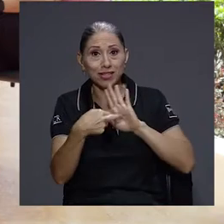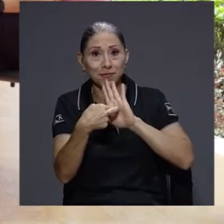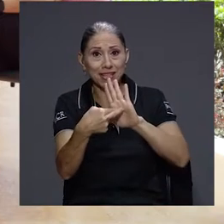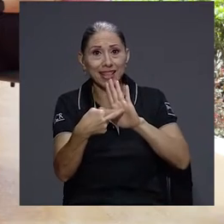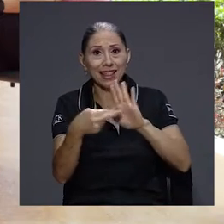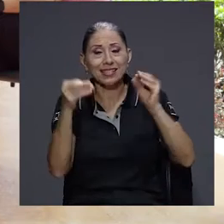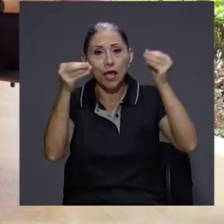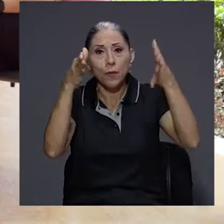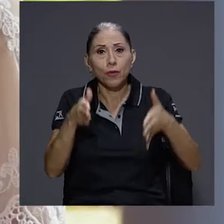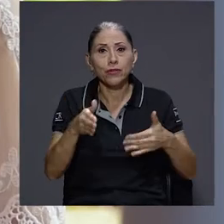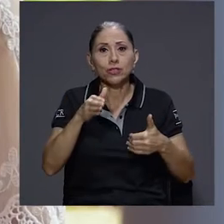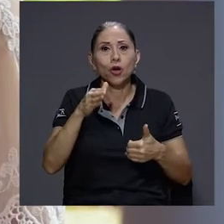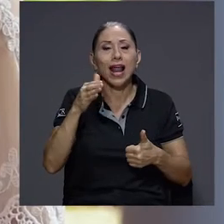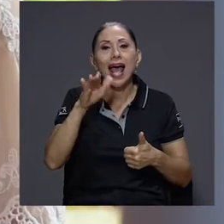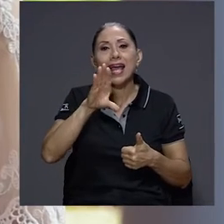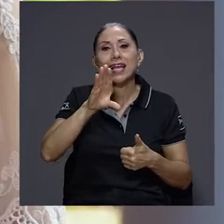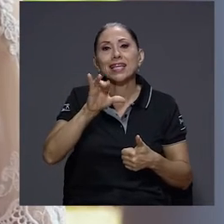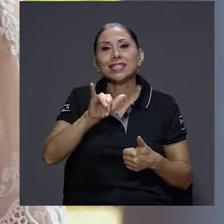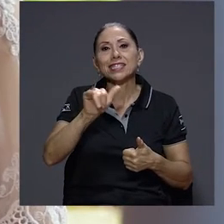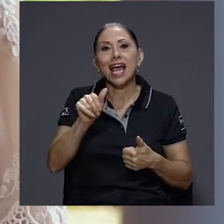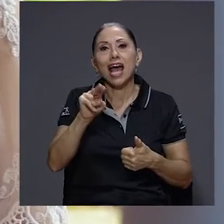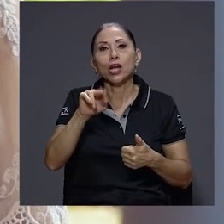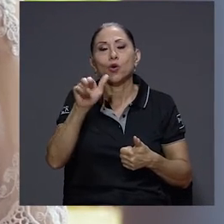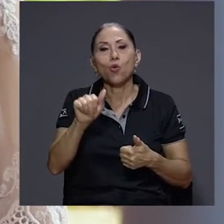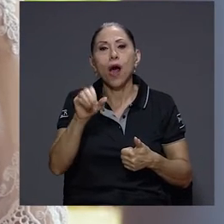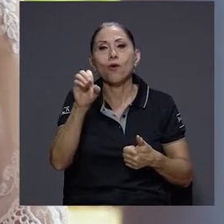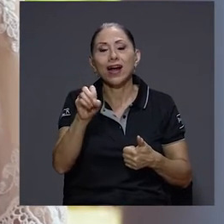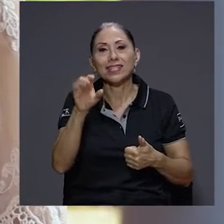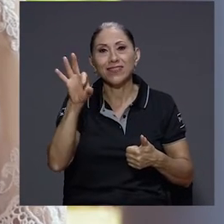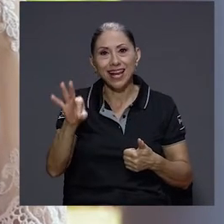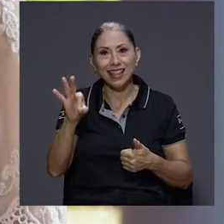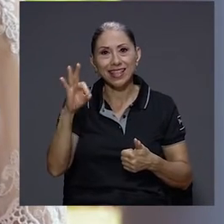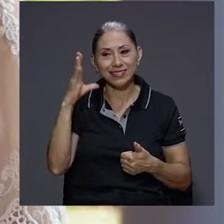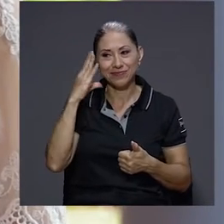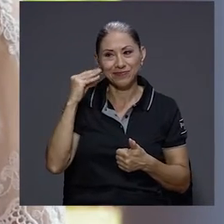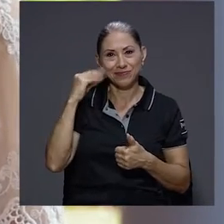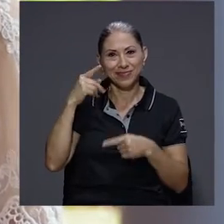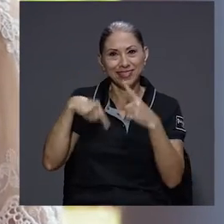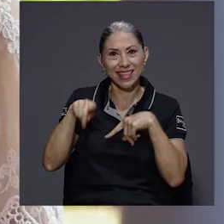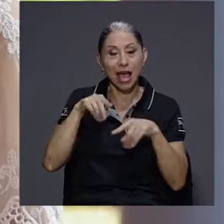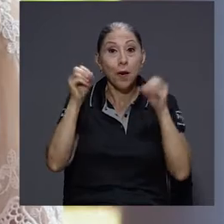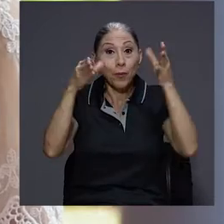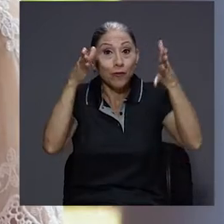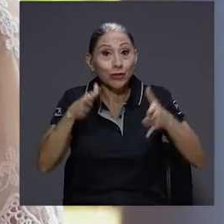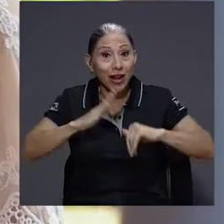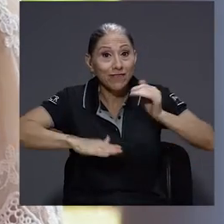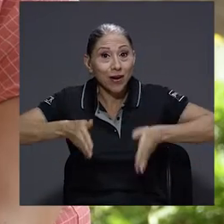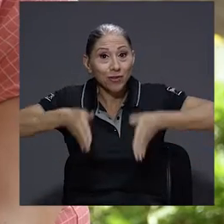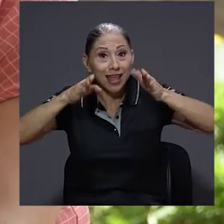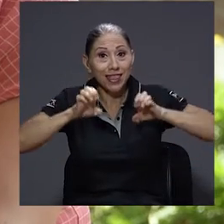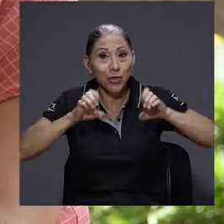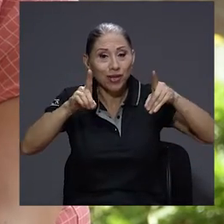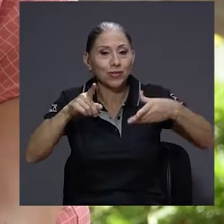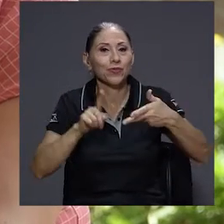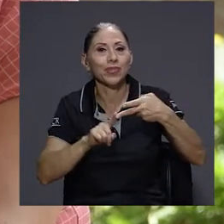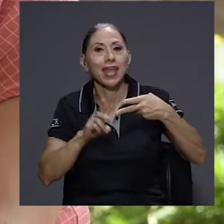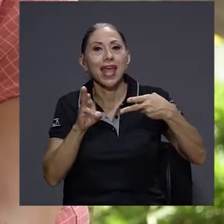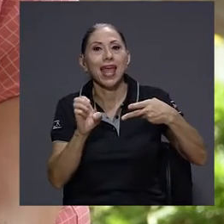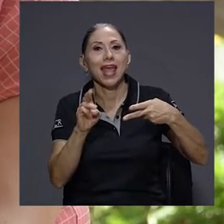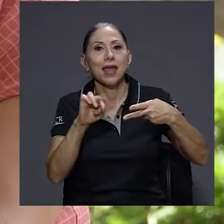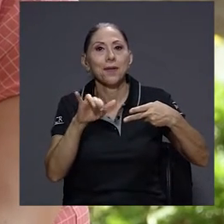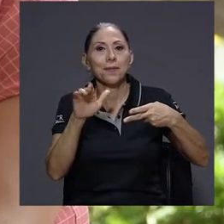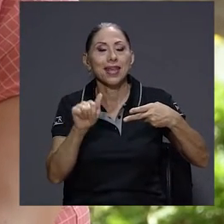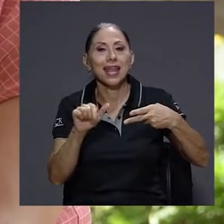representantes, la profesora Yanua Ovares Fernández, profesora de la Facultad de Educación de nuestra universidad y a Emilia